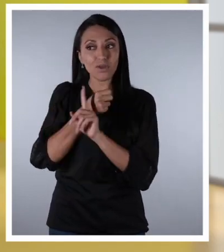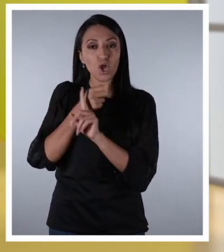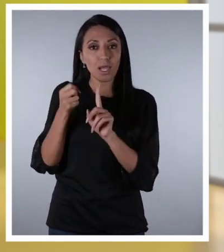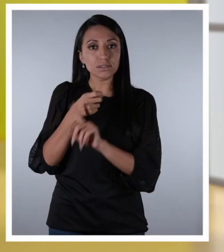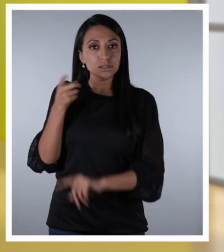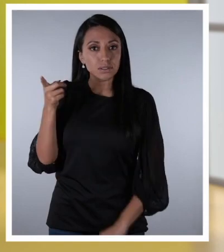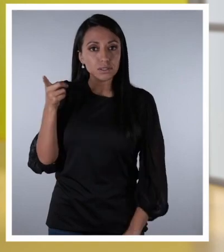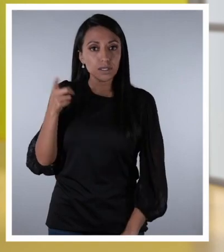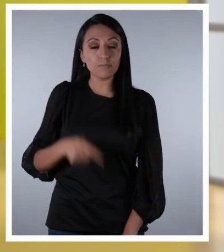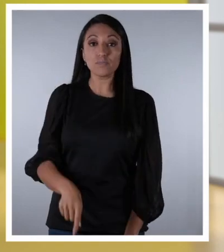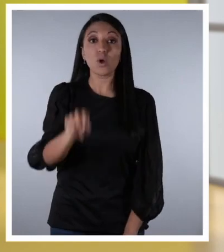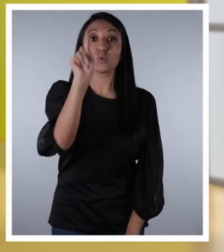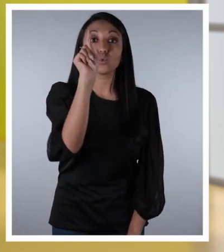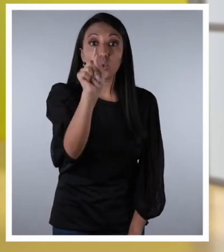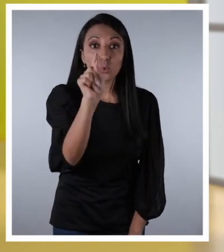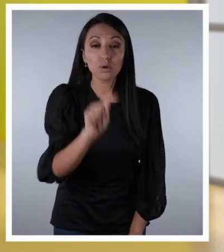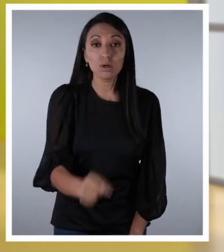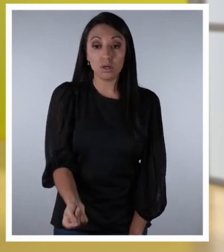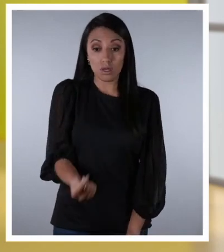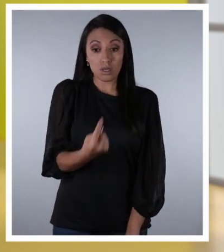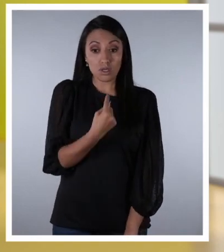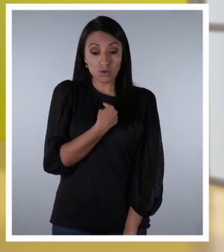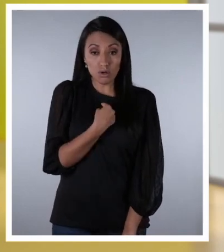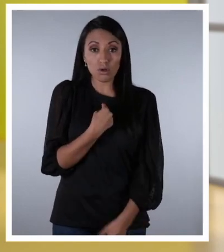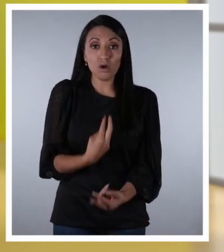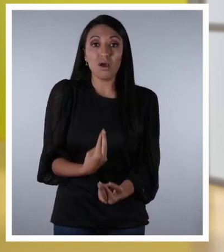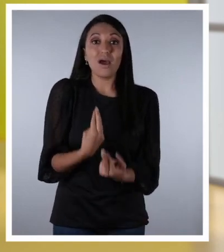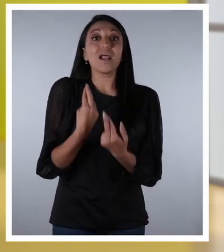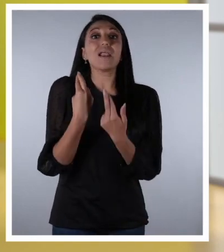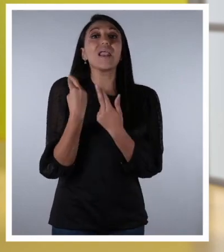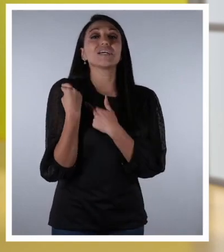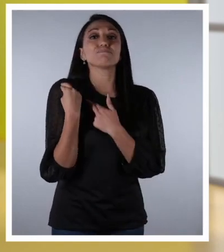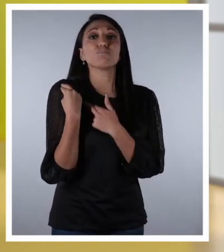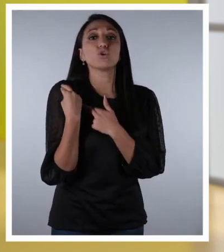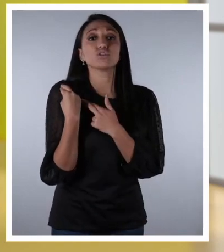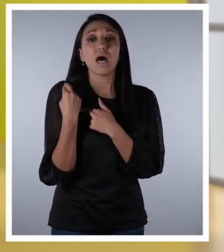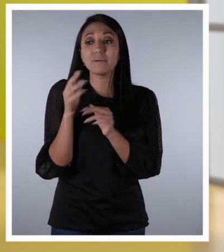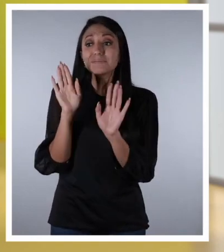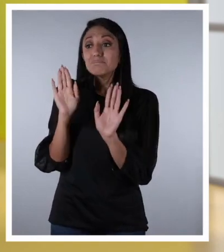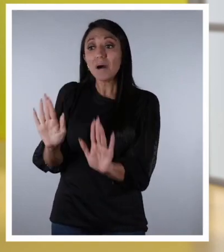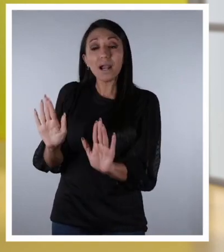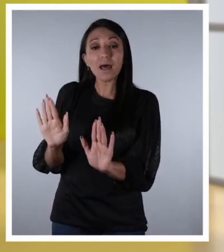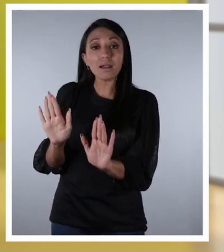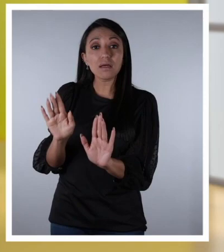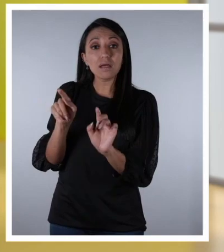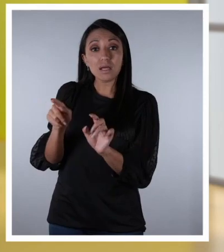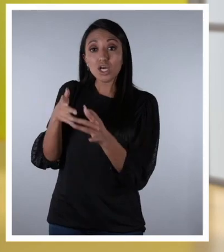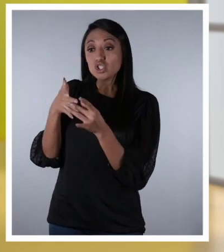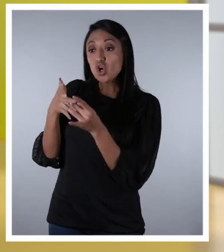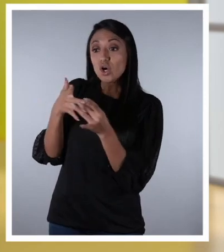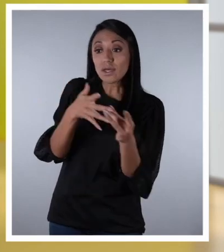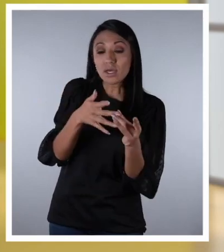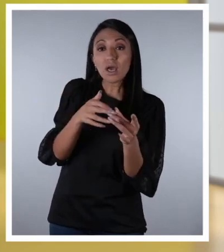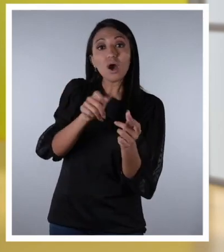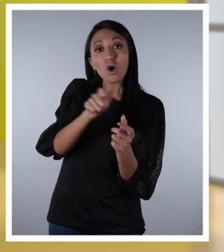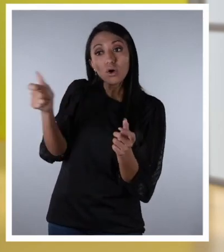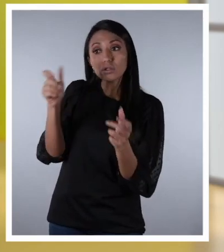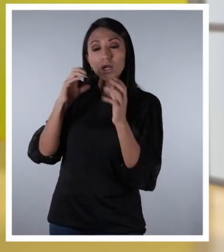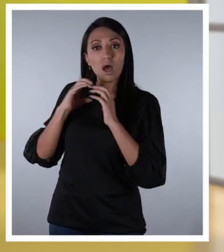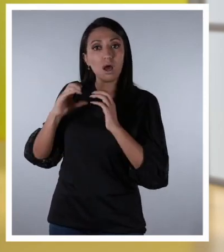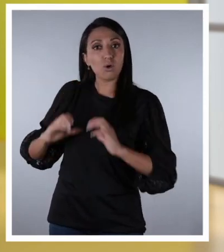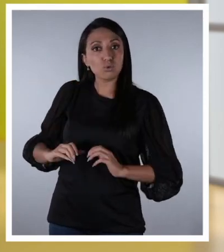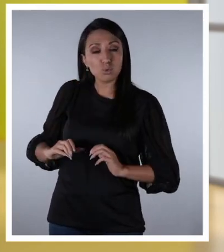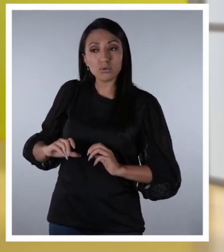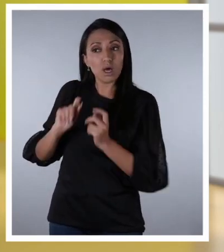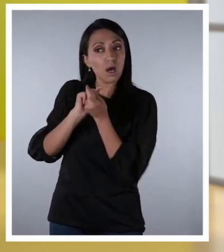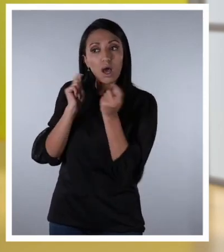alerta de que existe violencia Tú y yo somos responsables de detener y orientar